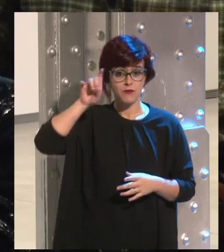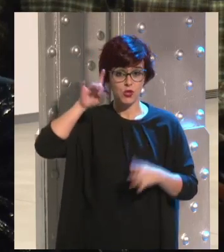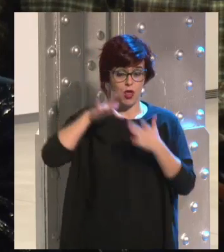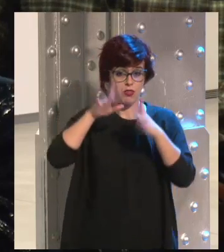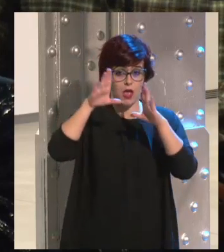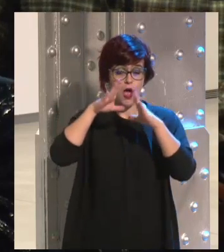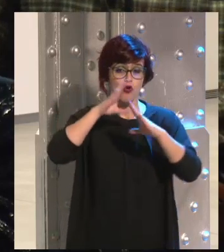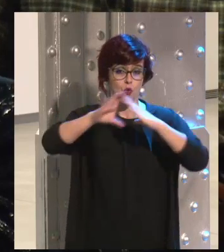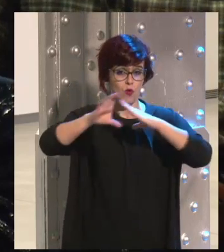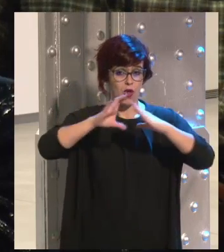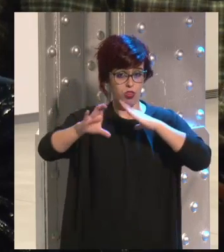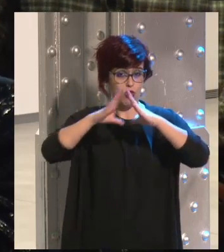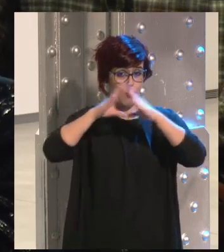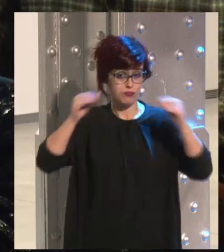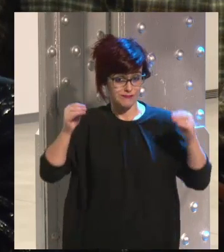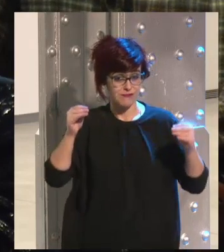de comunicación,